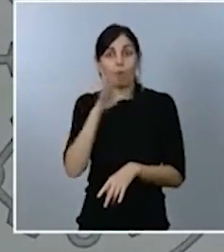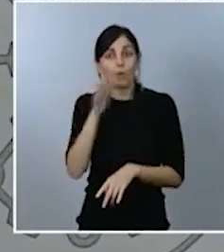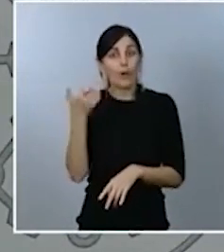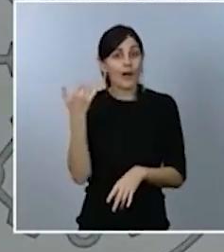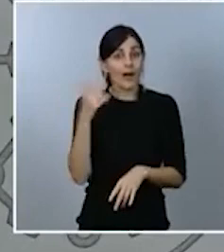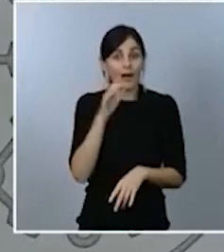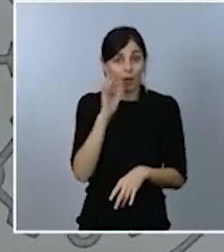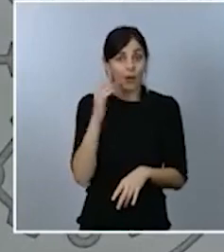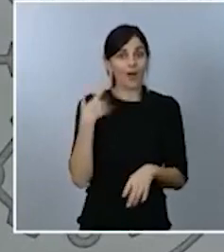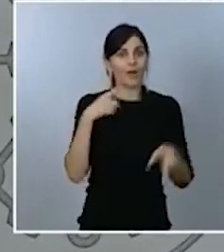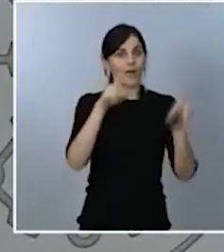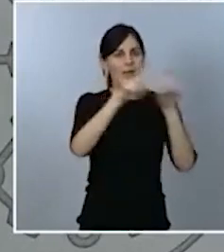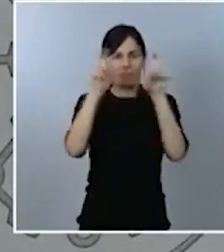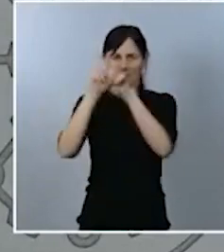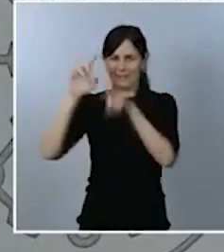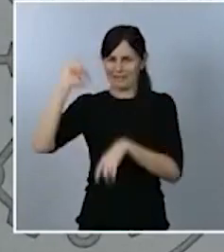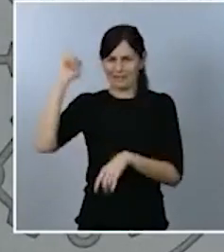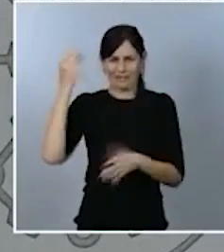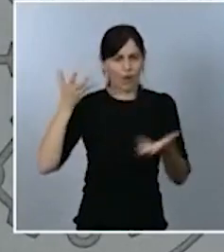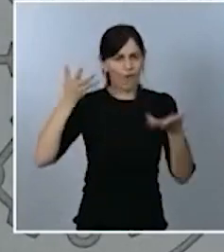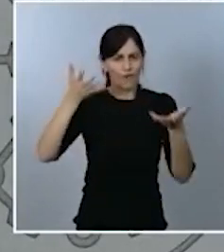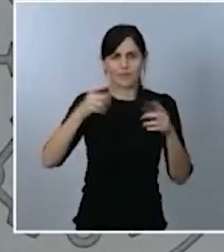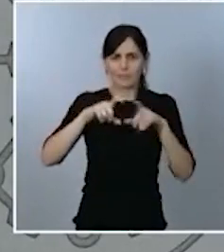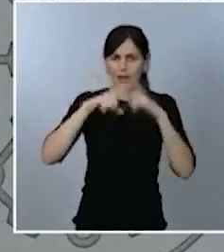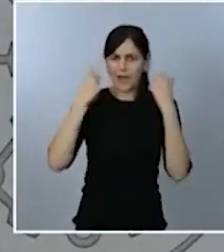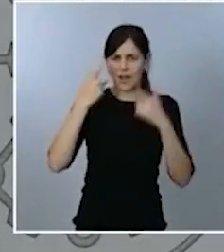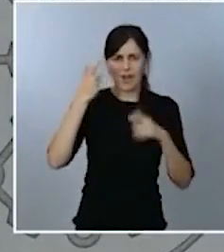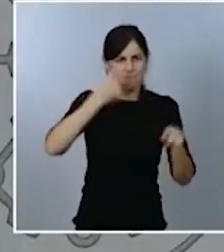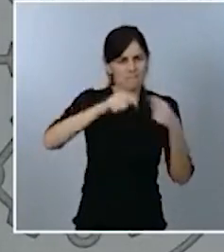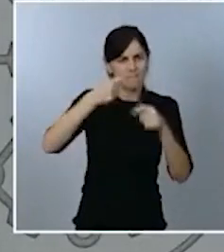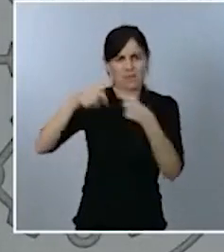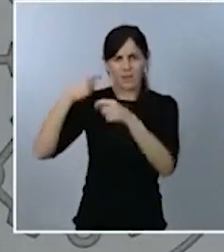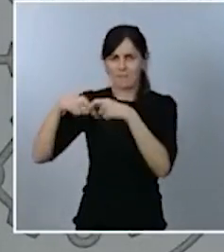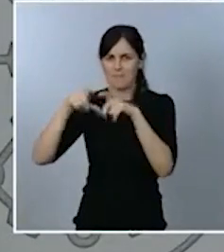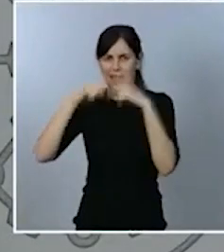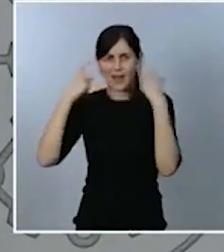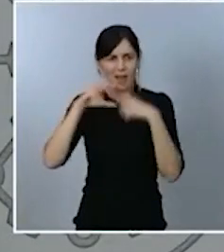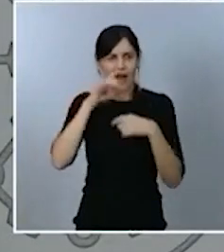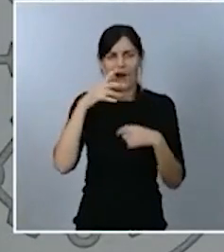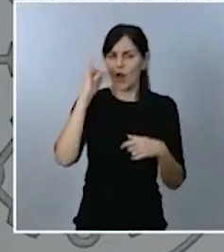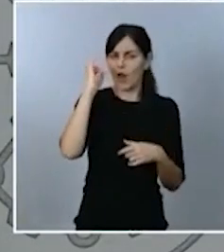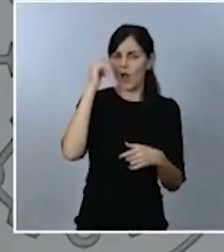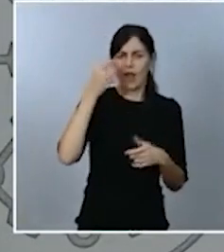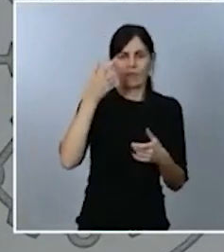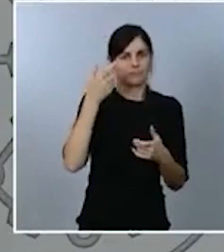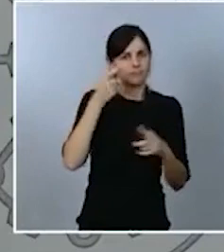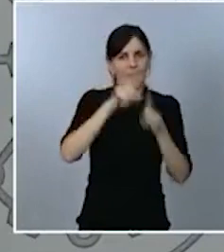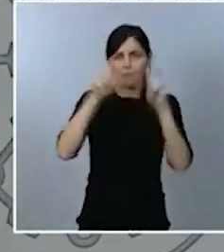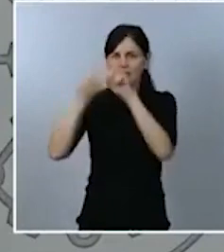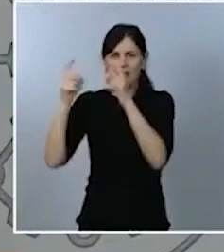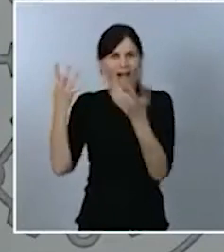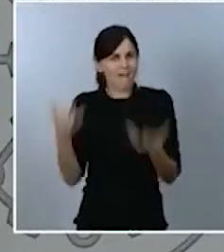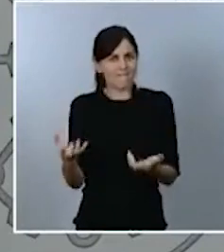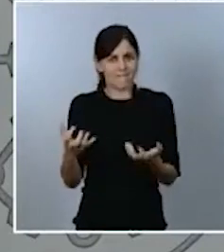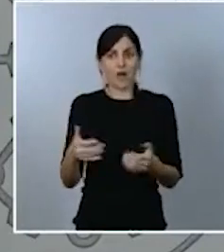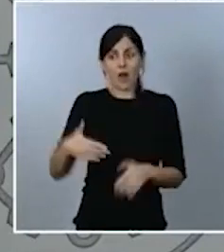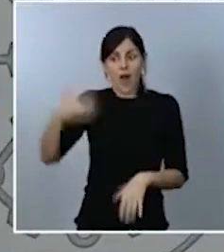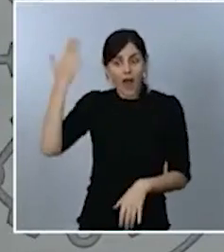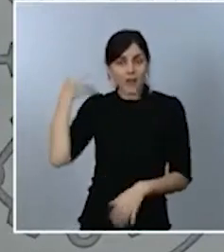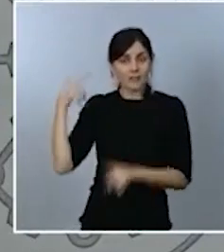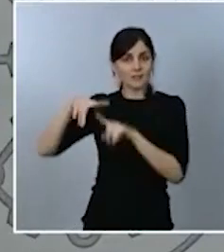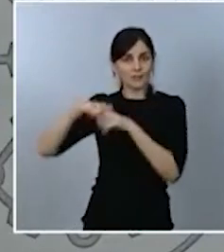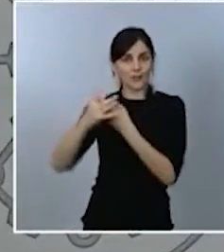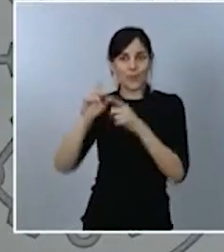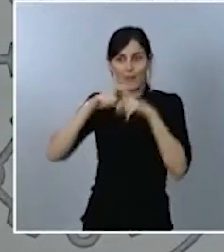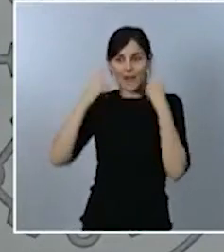no ocurría cuando se produjo y se puso ese precio de la mascarilla por parte del Ministerio de Sanidad, de manera que por una fórmula o por otra